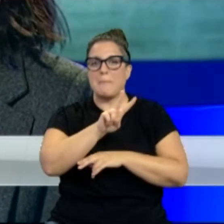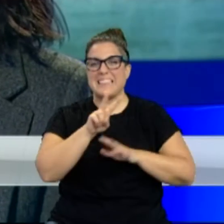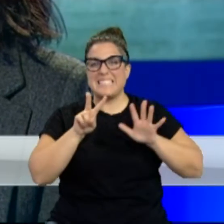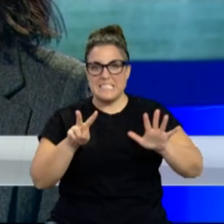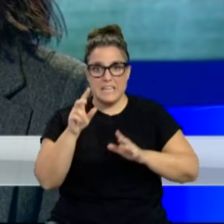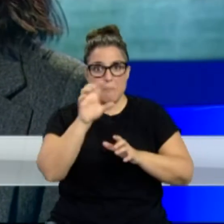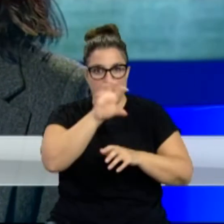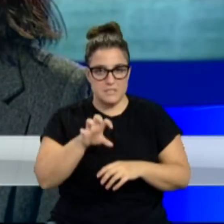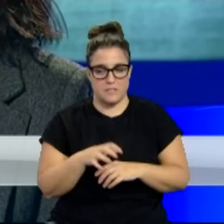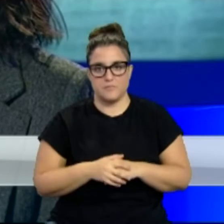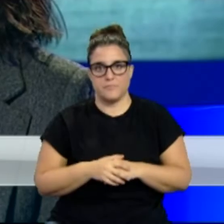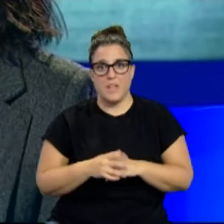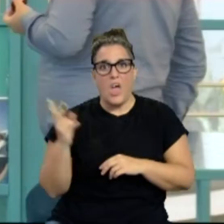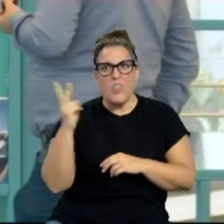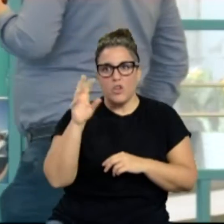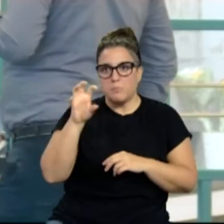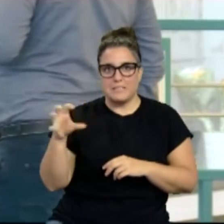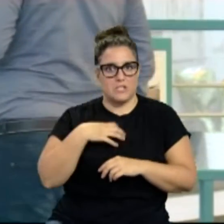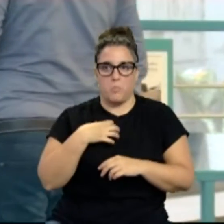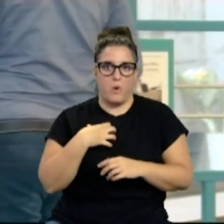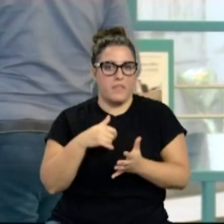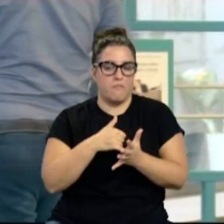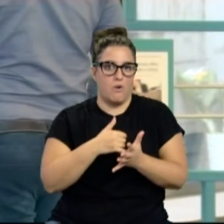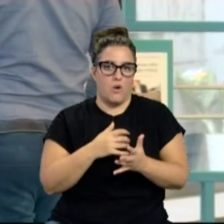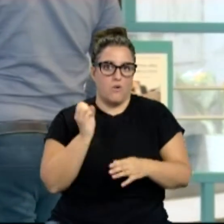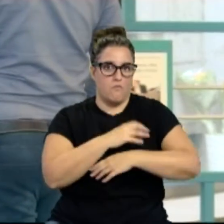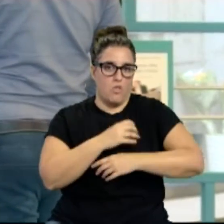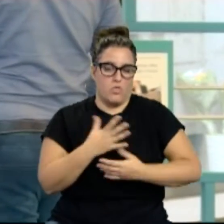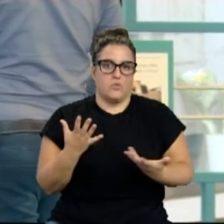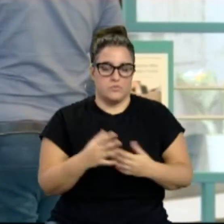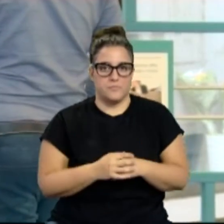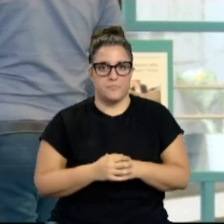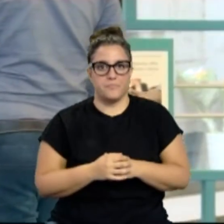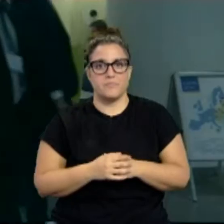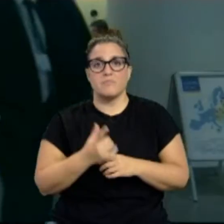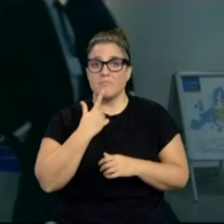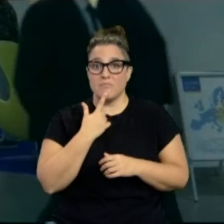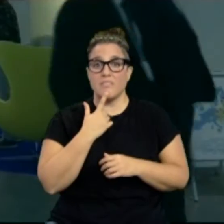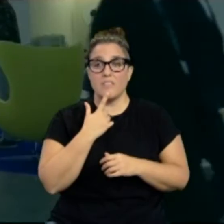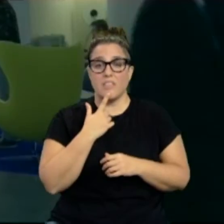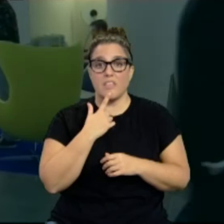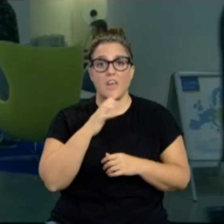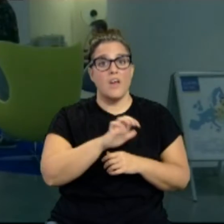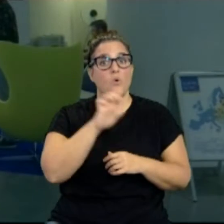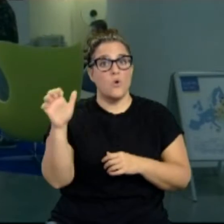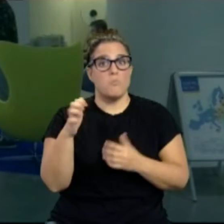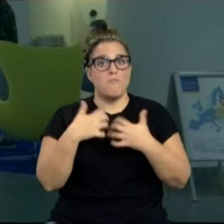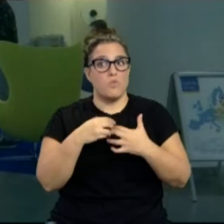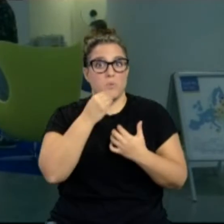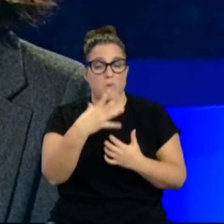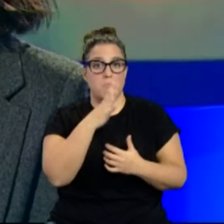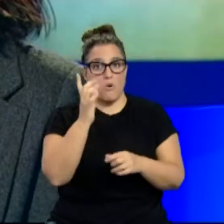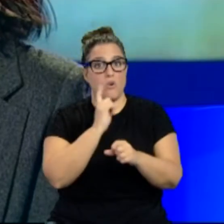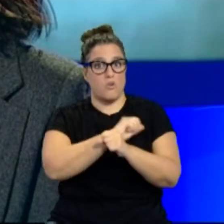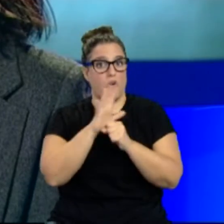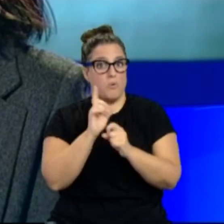jaque un acuerdo tan sumamente importante. La europarlamentaria Navarra reivindica el papel de la Unión Europea y dice que ha reaccionado a tiempo frente al COVID.